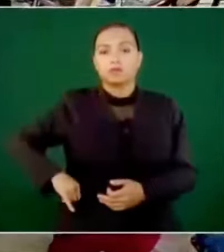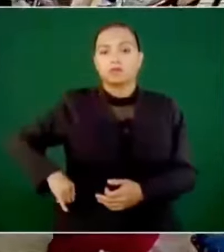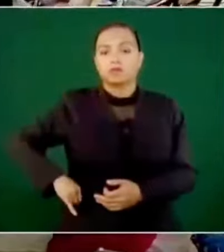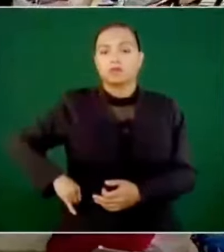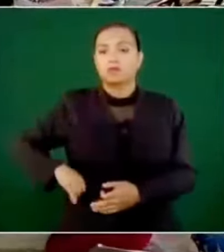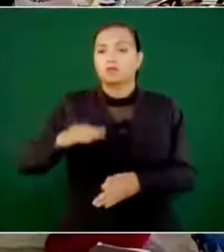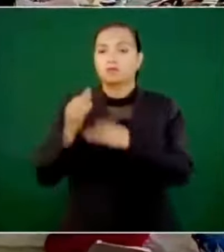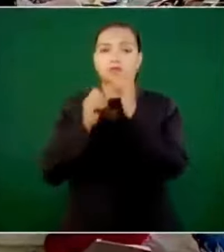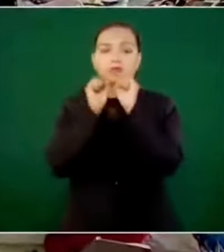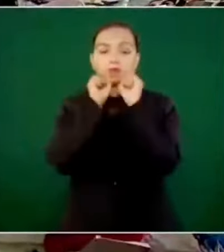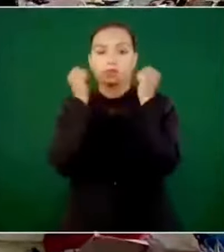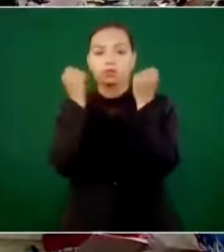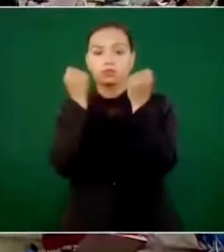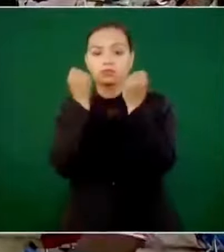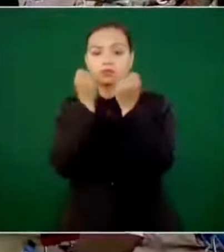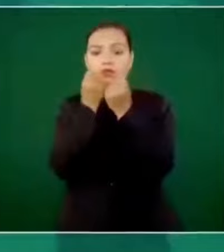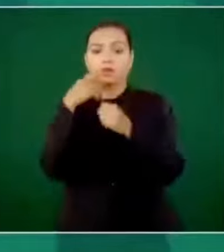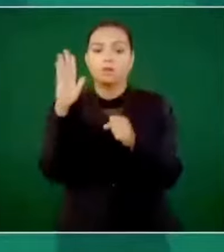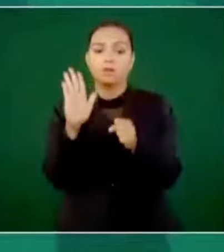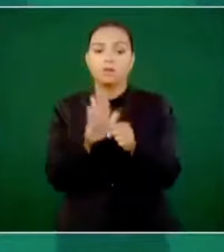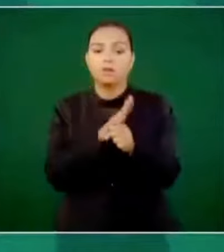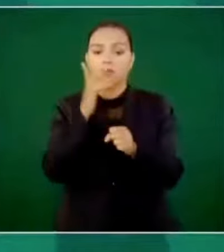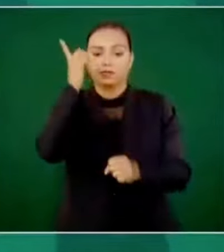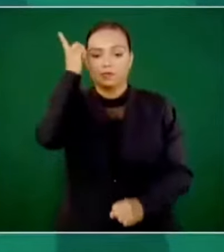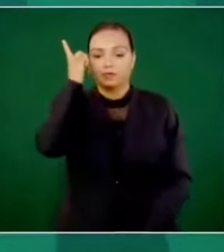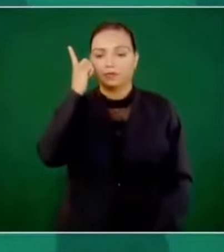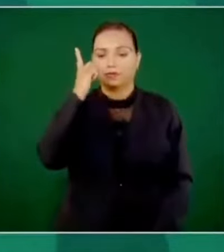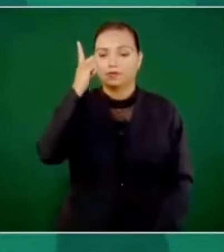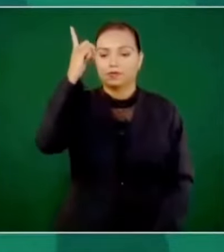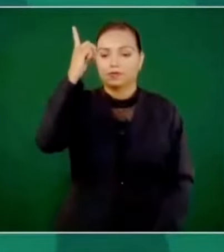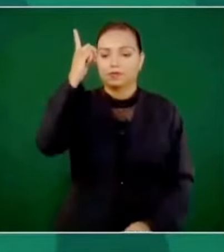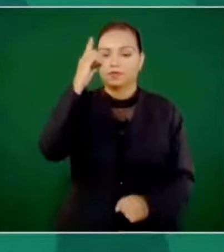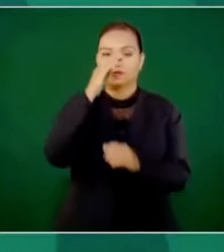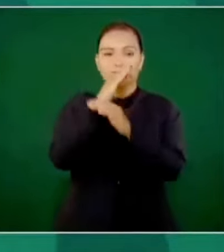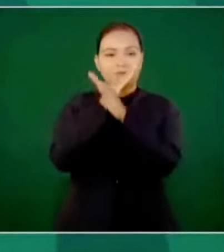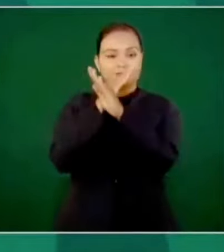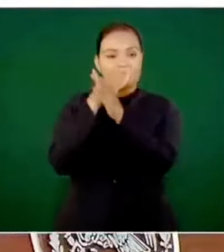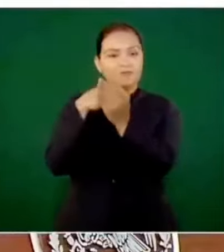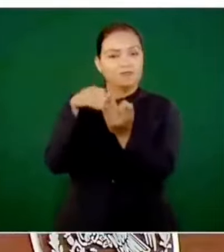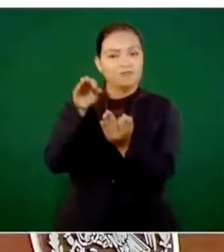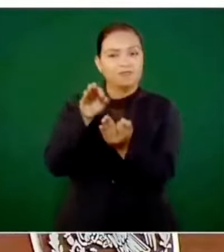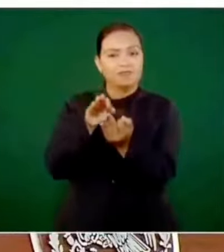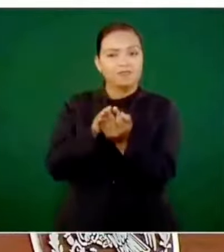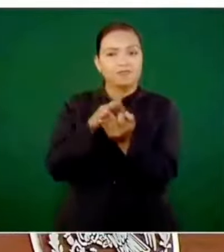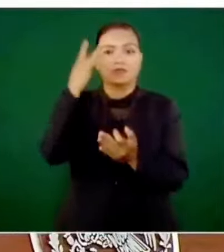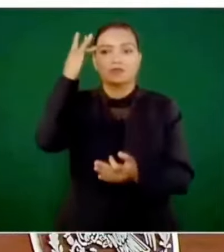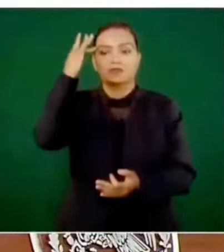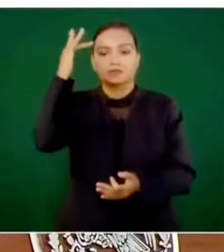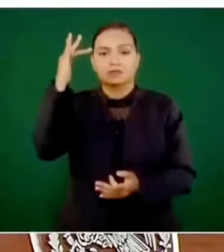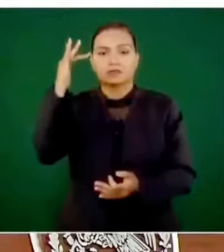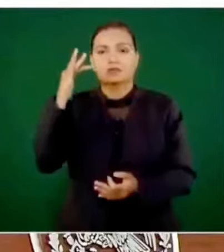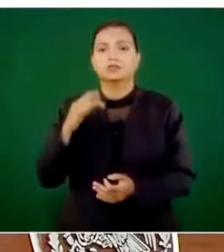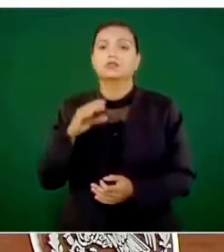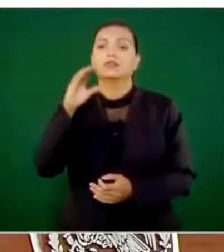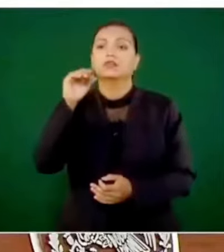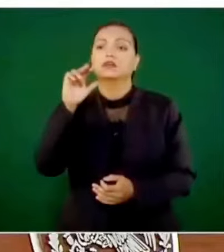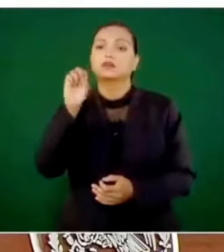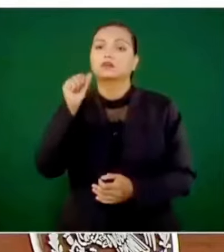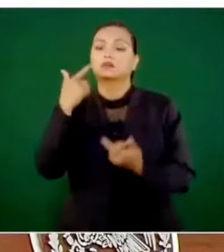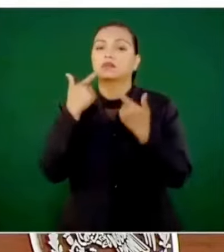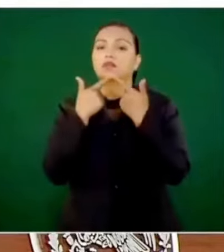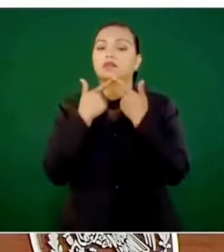y porque Dios protege la santa causa de la